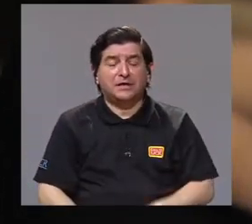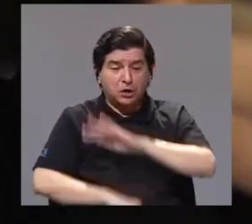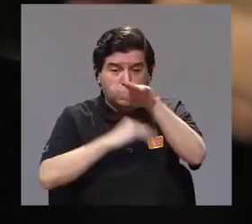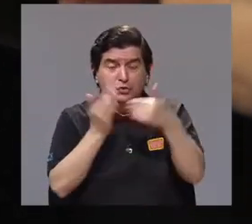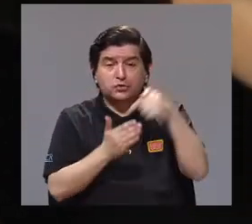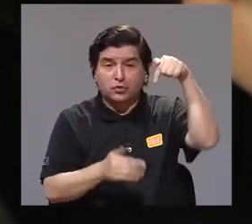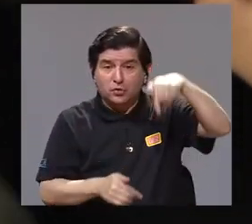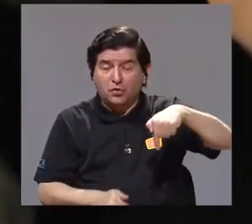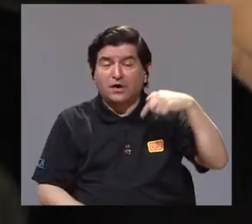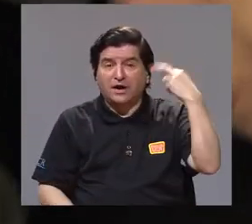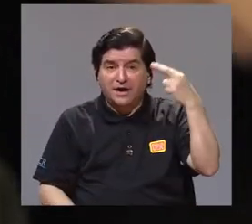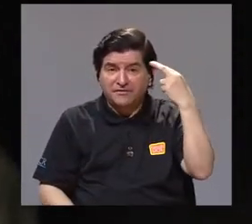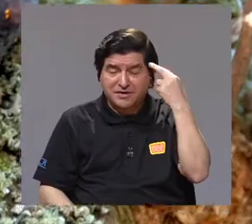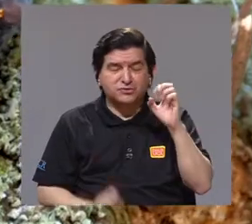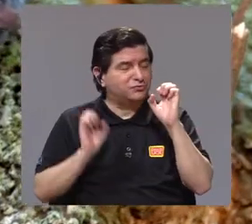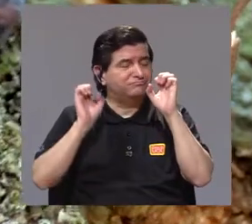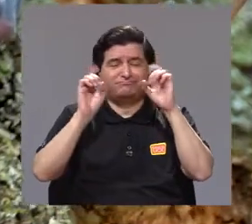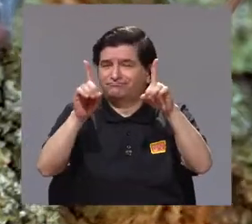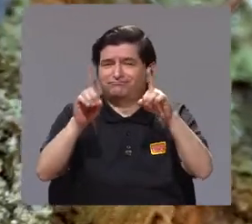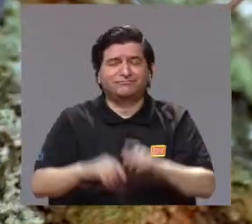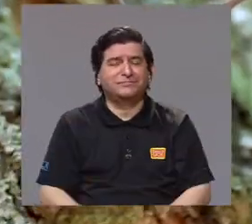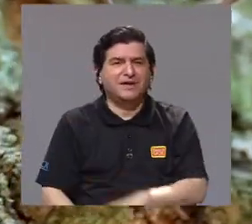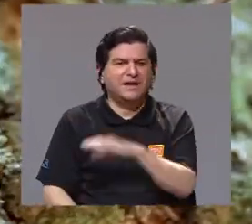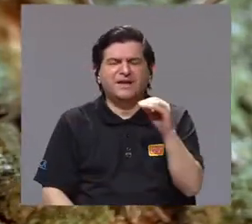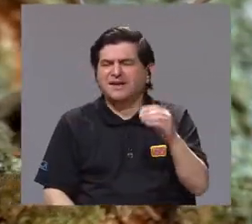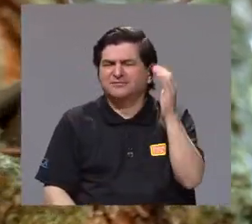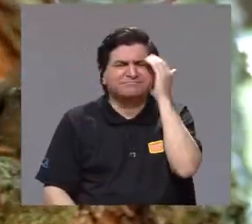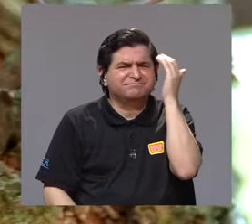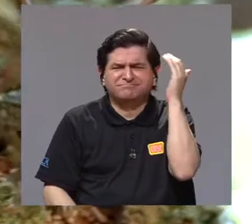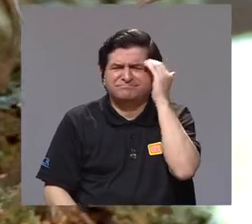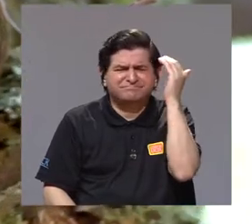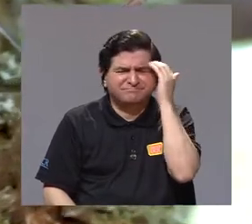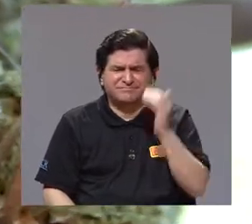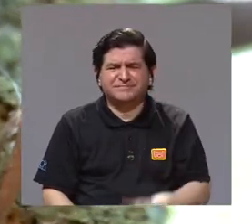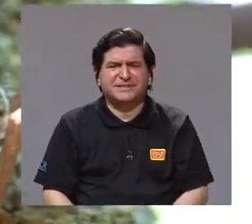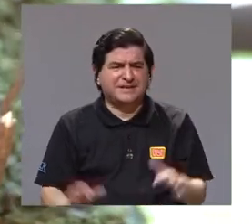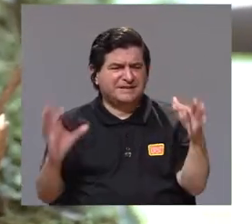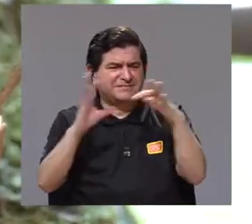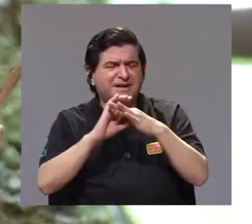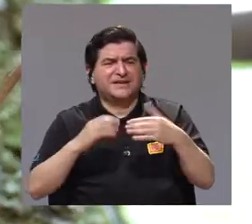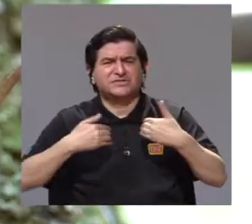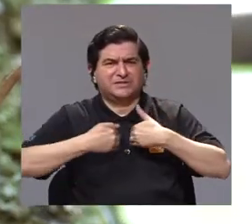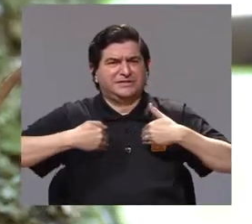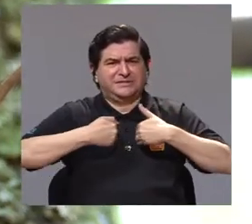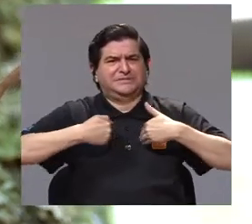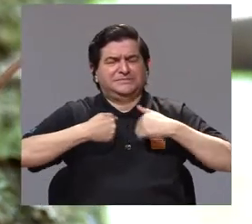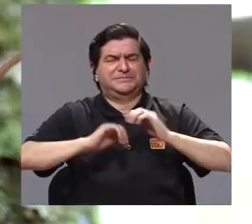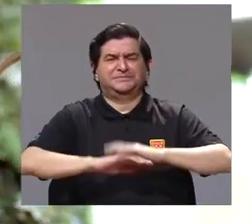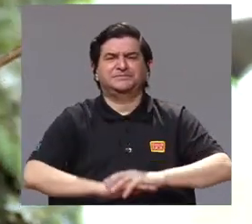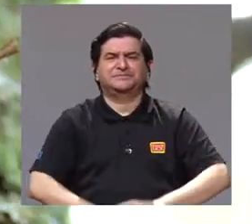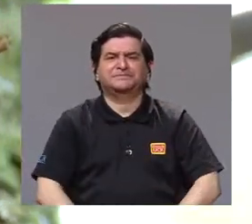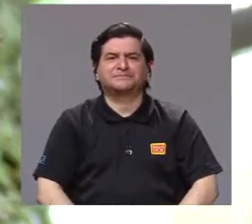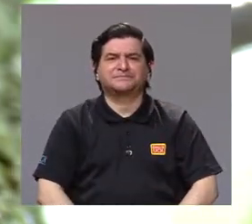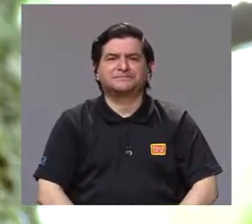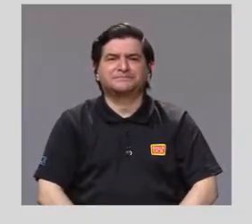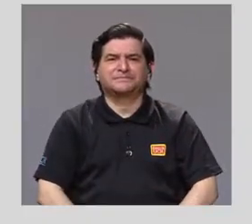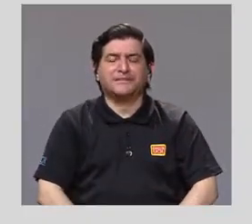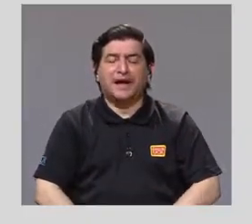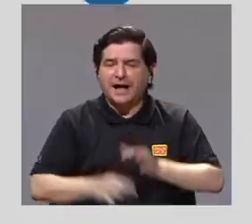Música Todo esto obedece a la falta de educación y al poco conocimiento que se tiene sobre este animal.